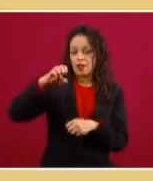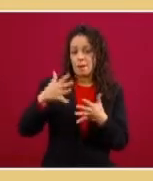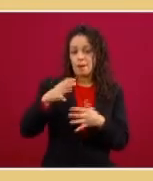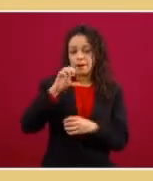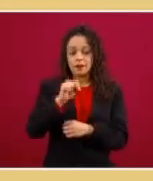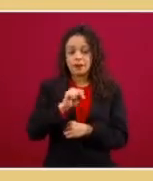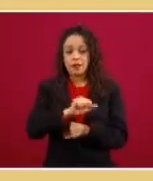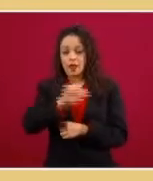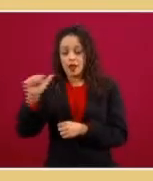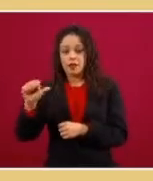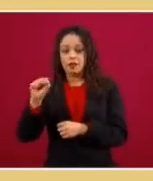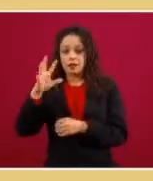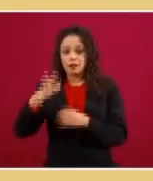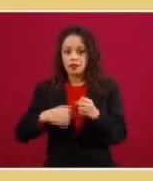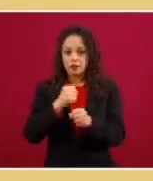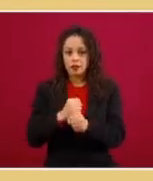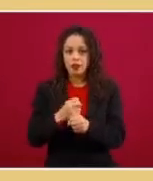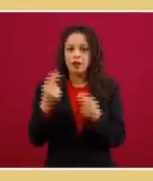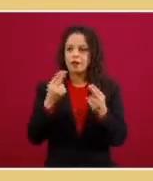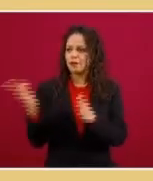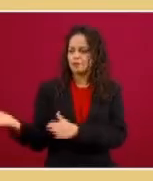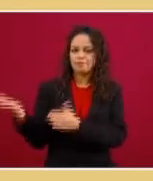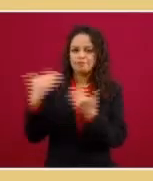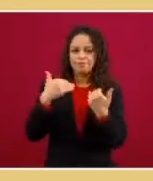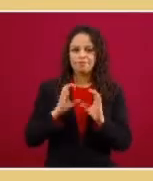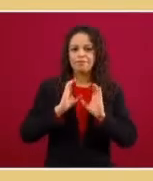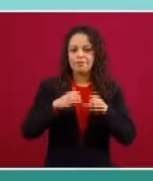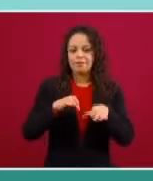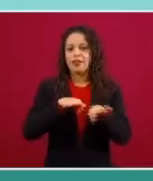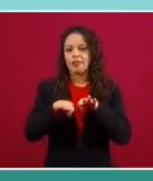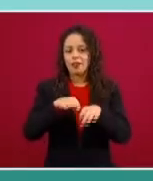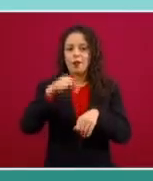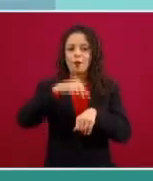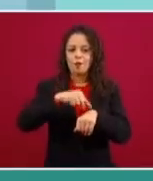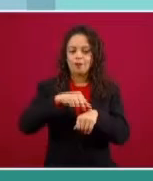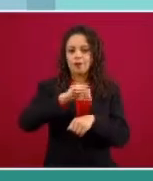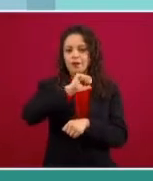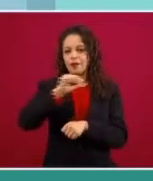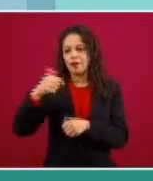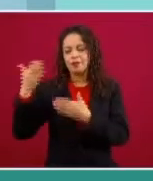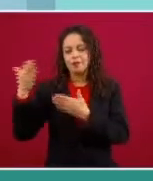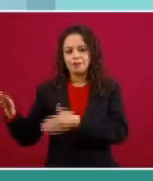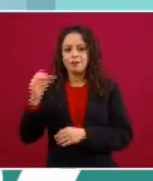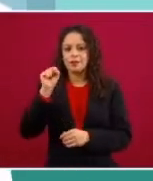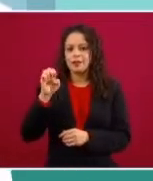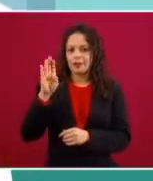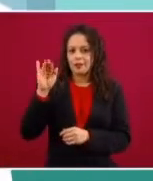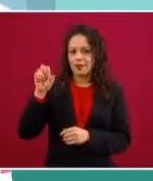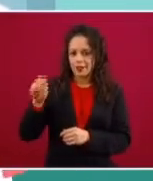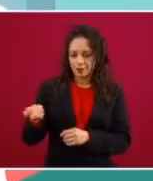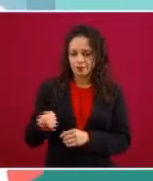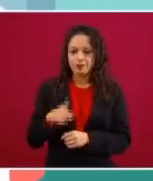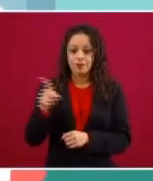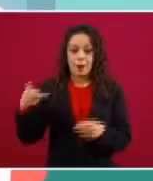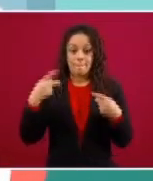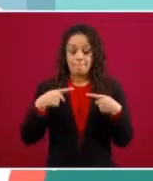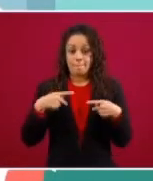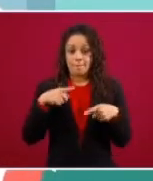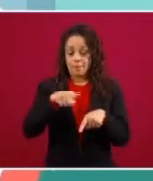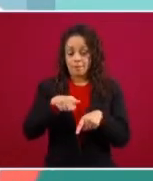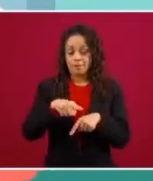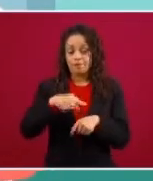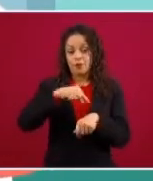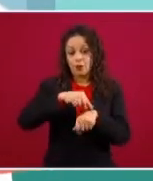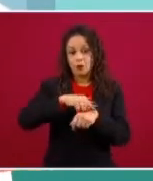edad a que se sumen a médicos del bienestar. Este personal médico o de enfermería, que puede ser